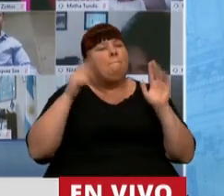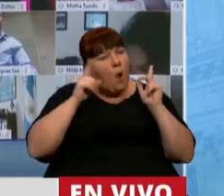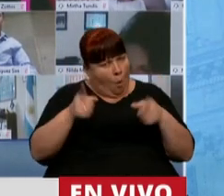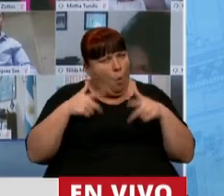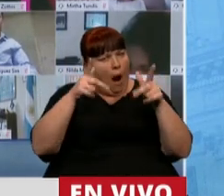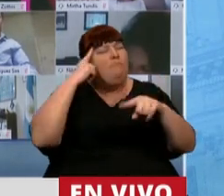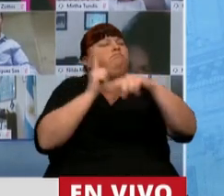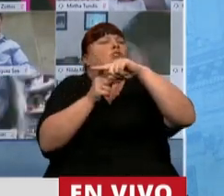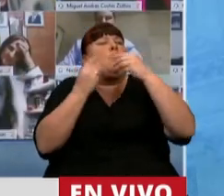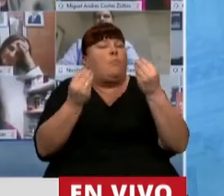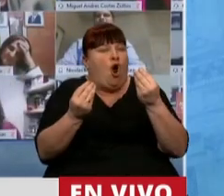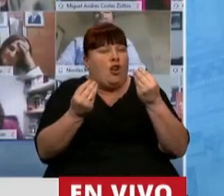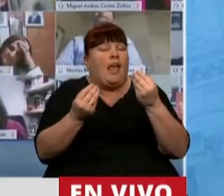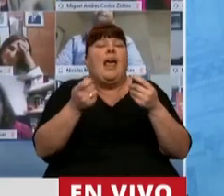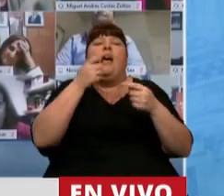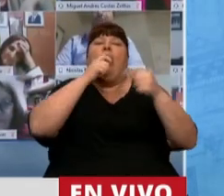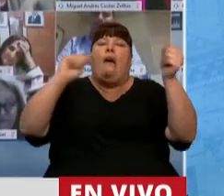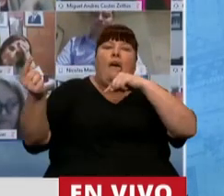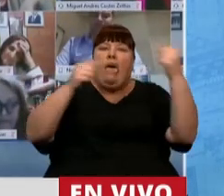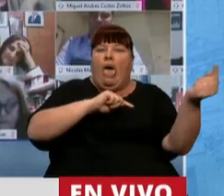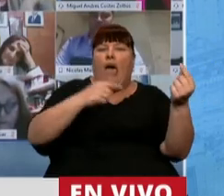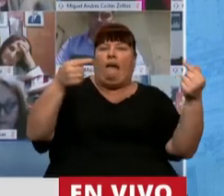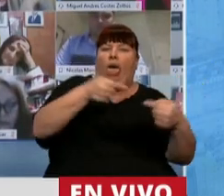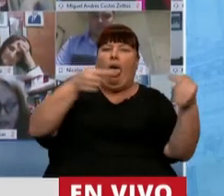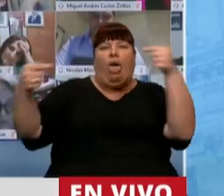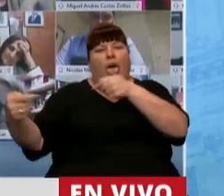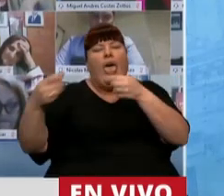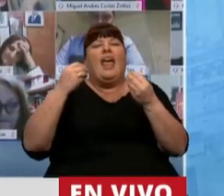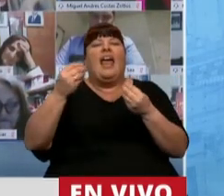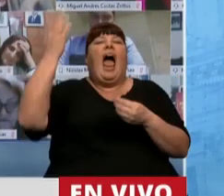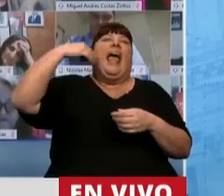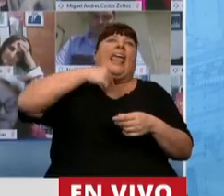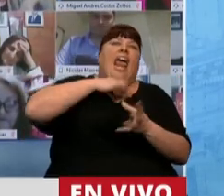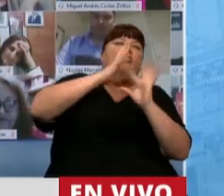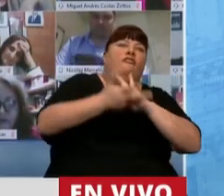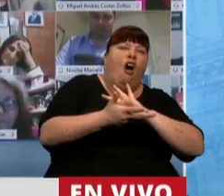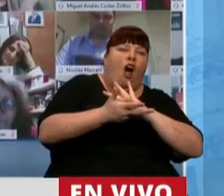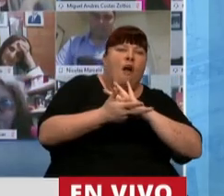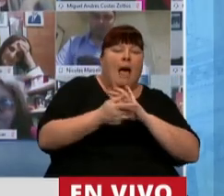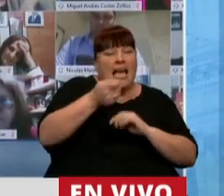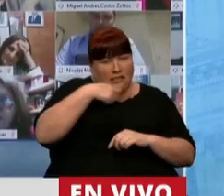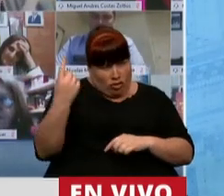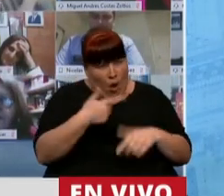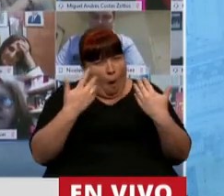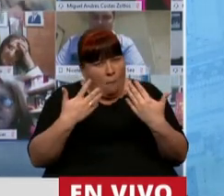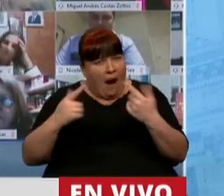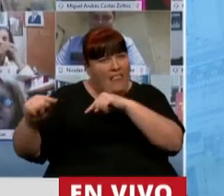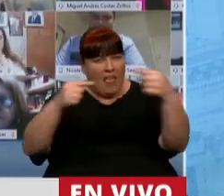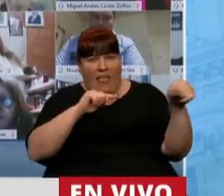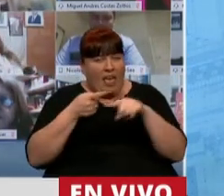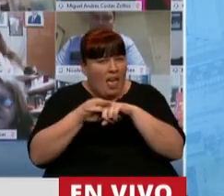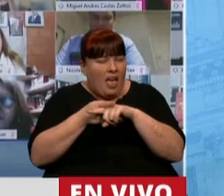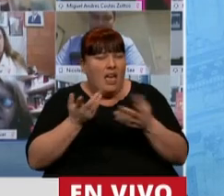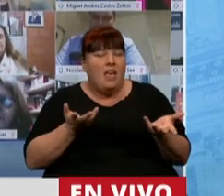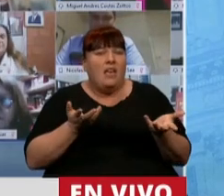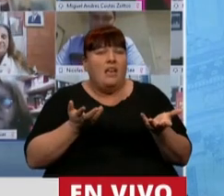permítame ser optimista porque en el cruce de contradicciones entre lo que se quería, si somos capaces de discutir,